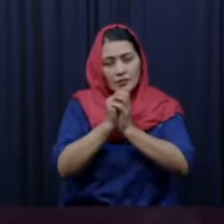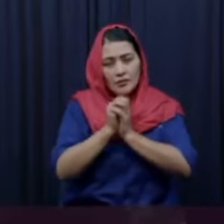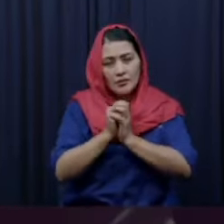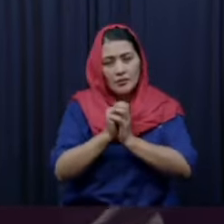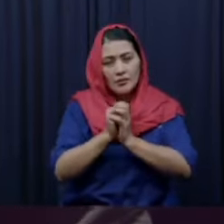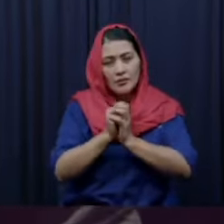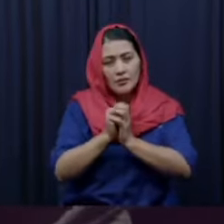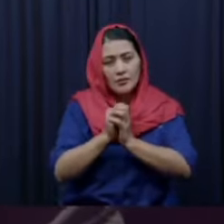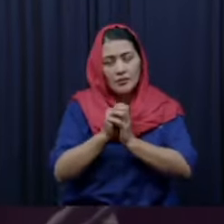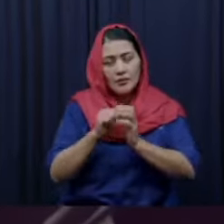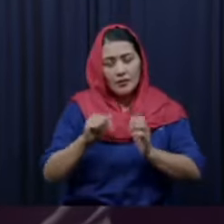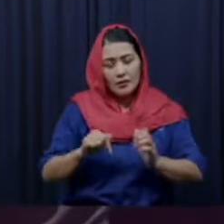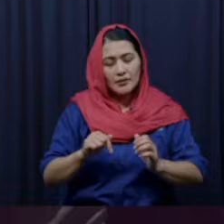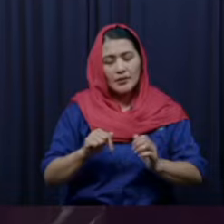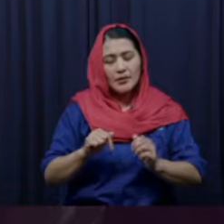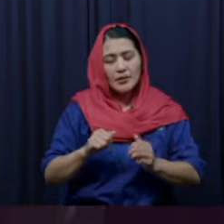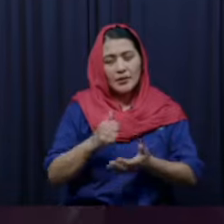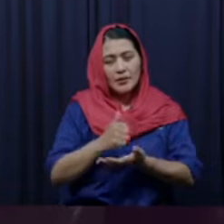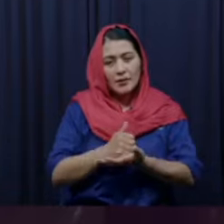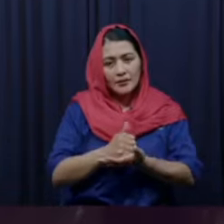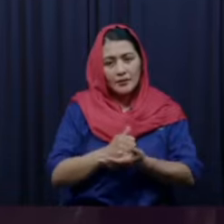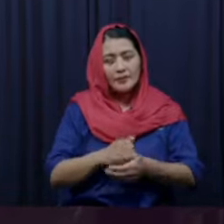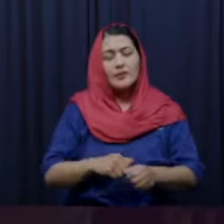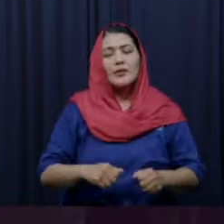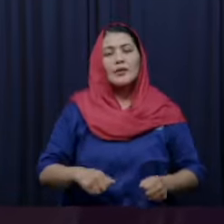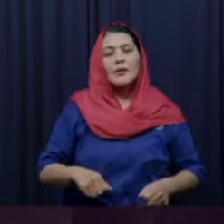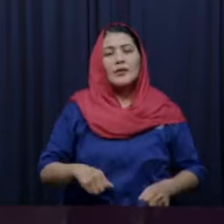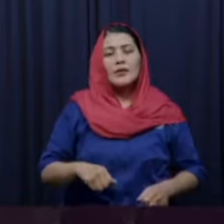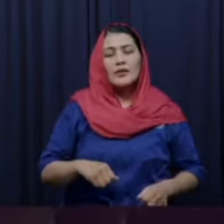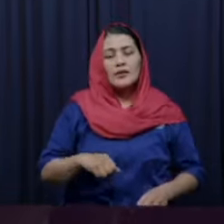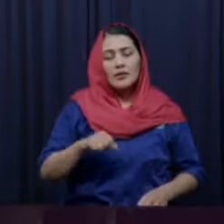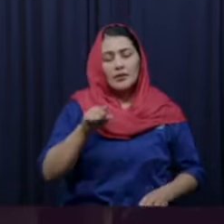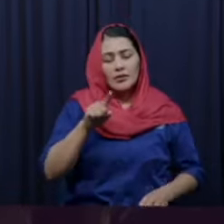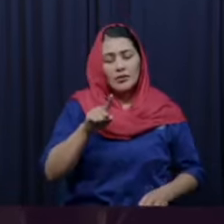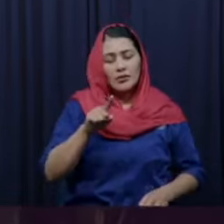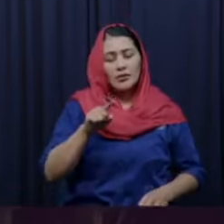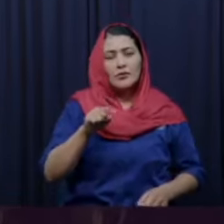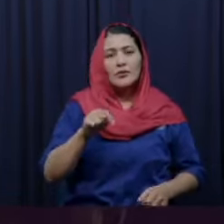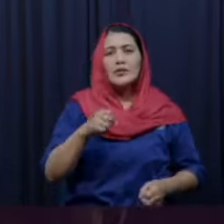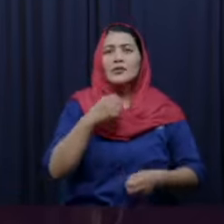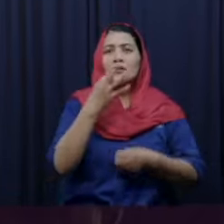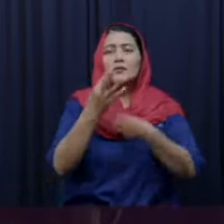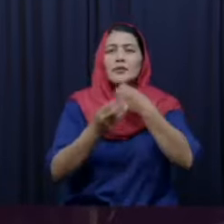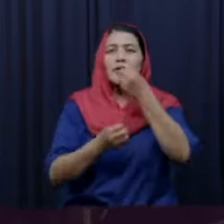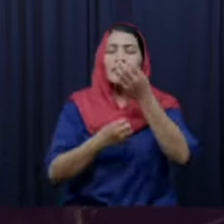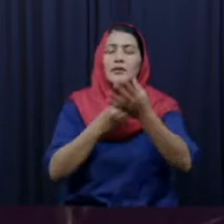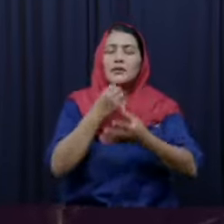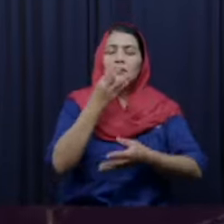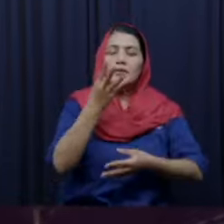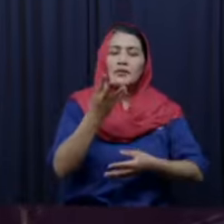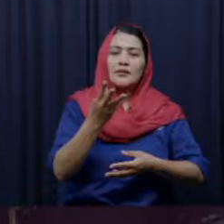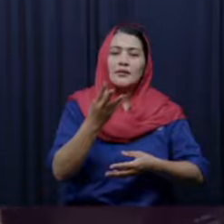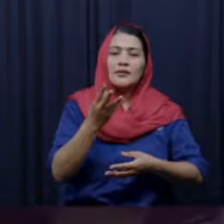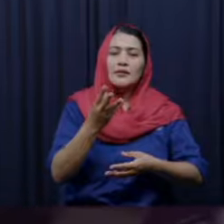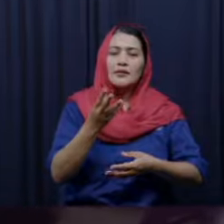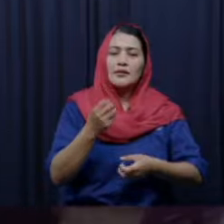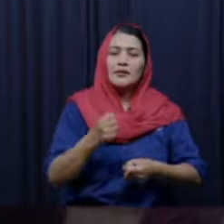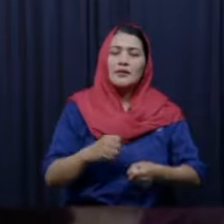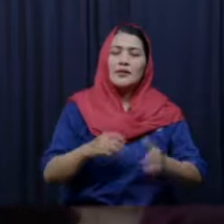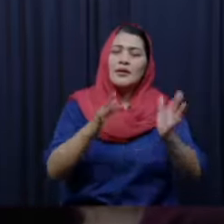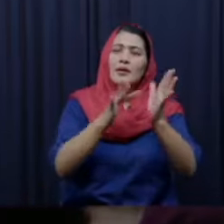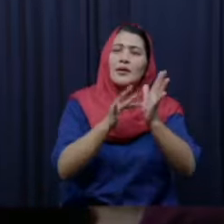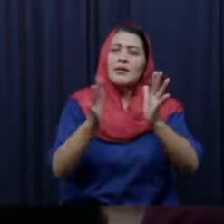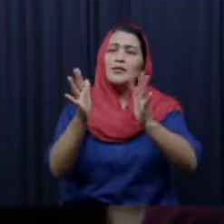reconciliarse con el Señor ese sería también el momento y la oportunidad para hacerlo tanto aquellos que están acá presentes